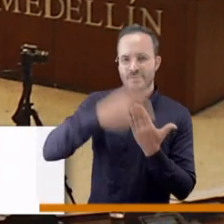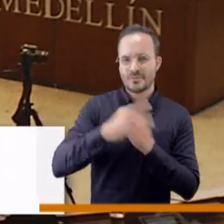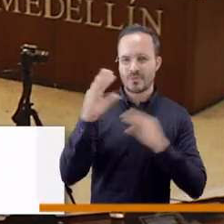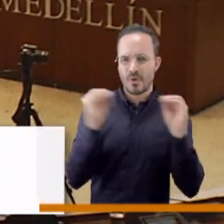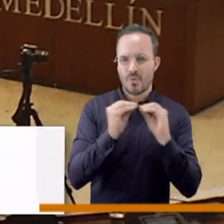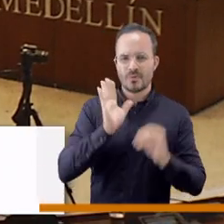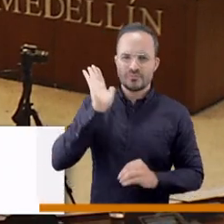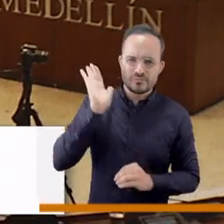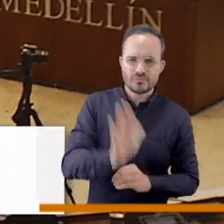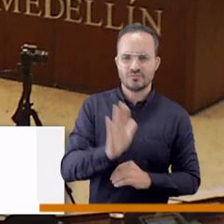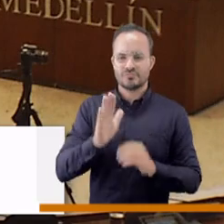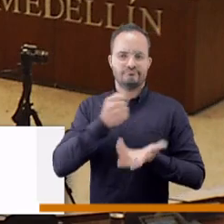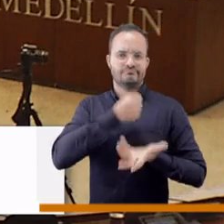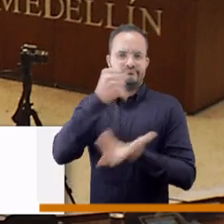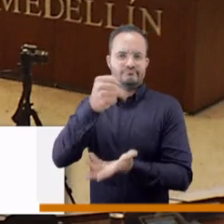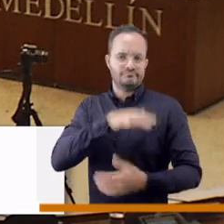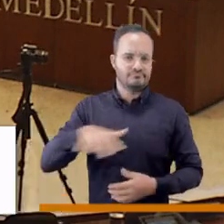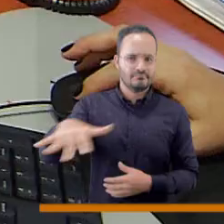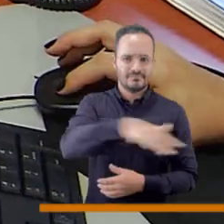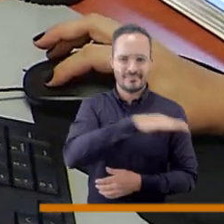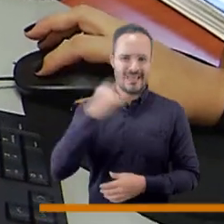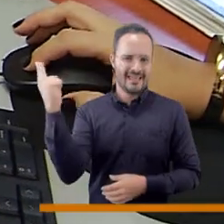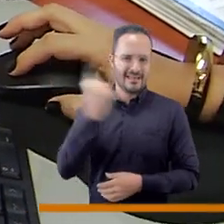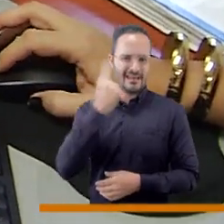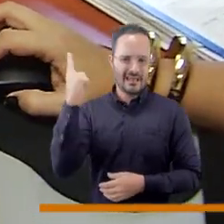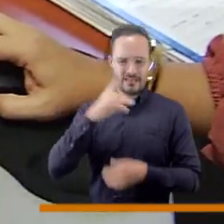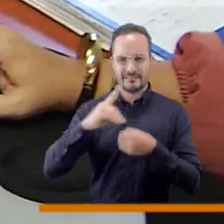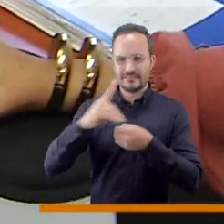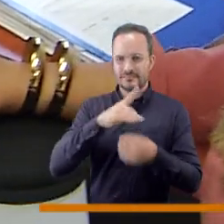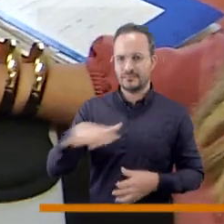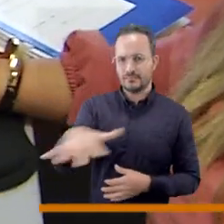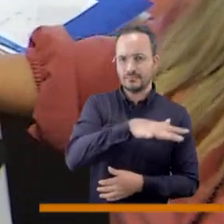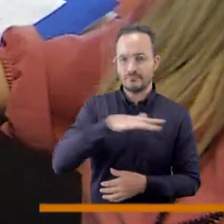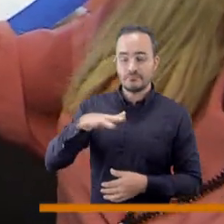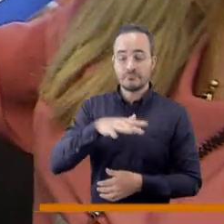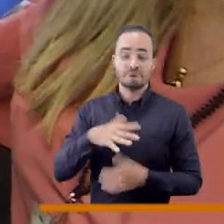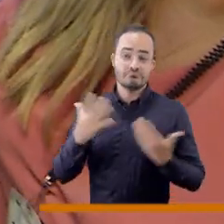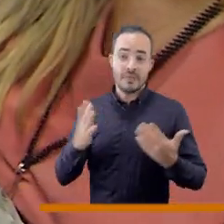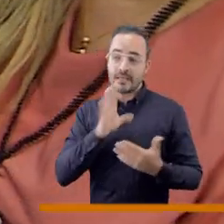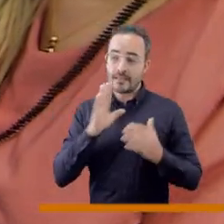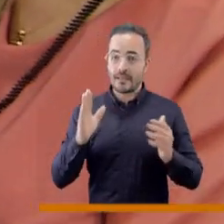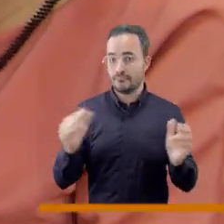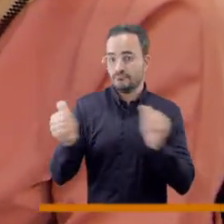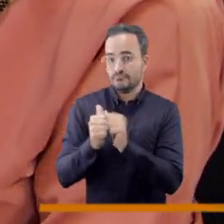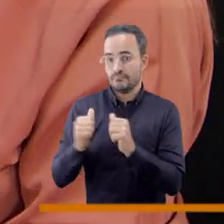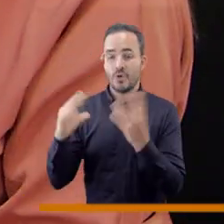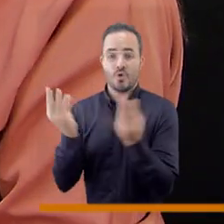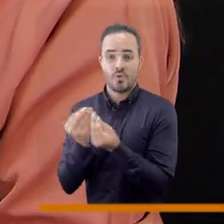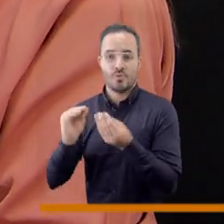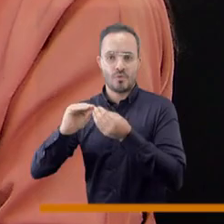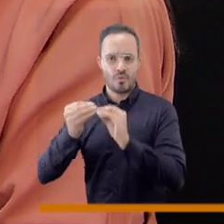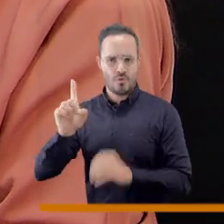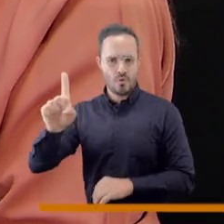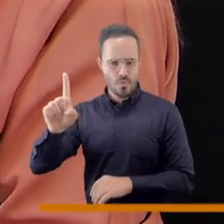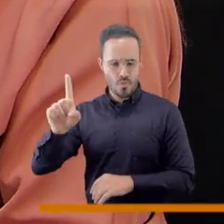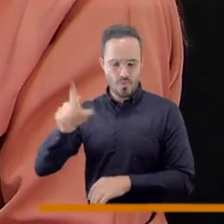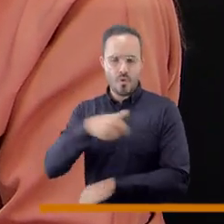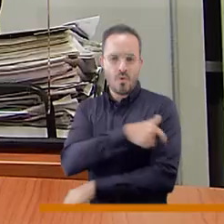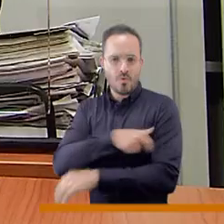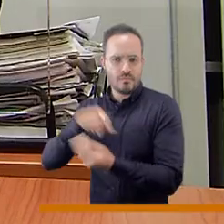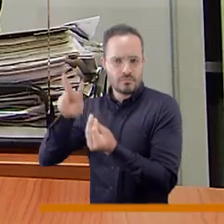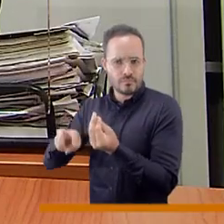de acuerdo del Presupuesto General del Distrito. Este presupuesto se estudia conjuntamente con la Comisión Primera